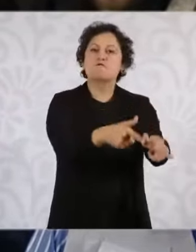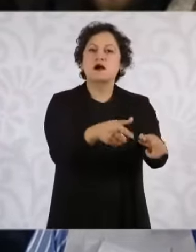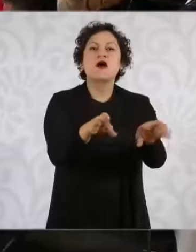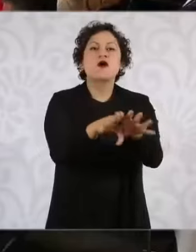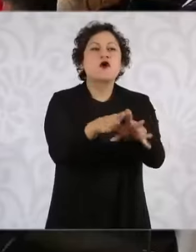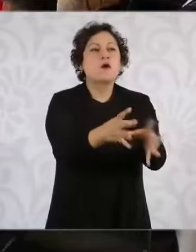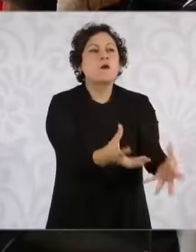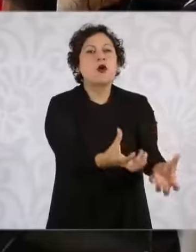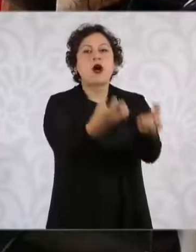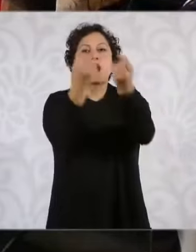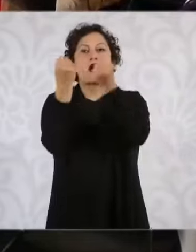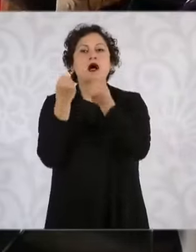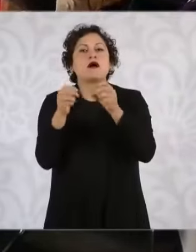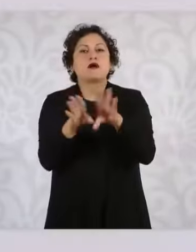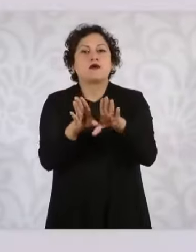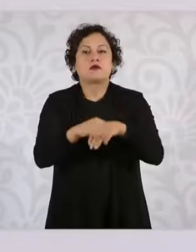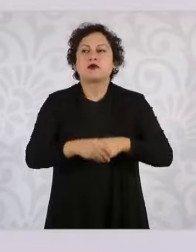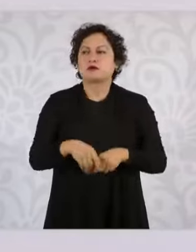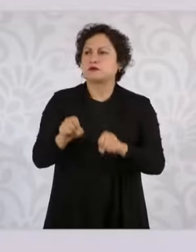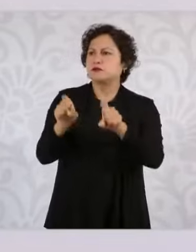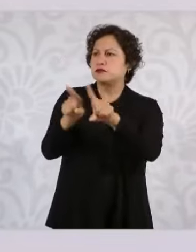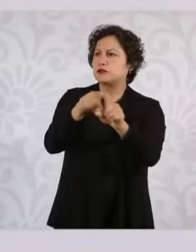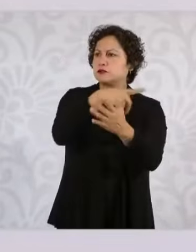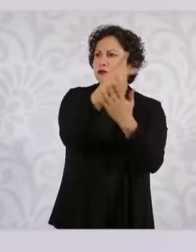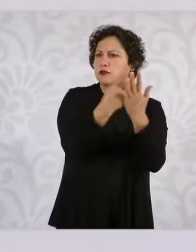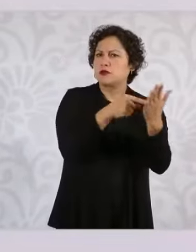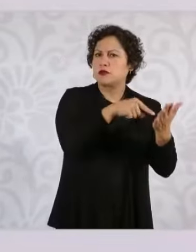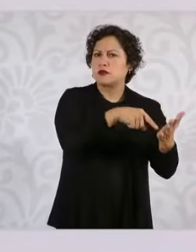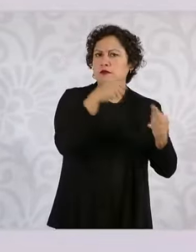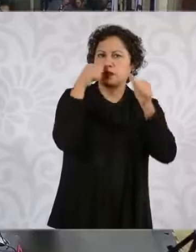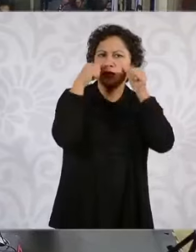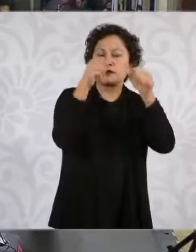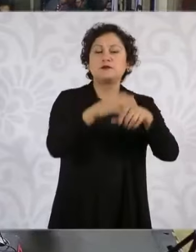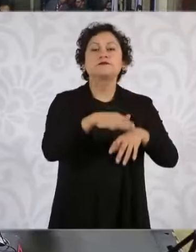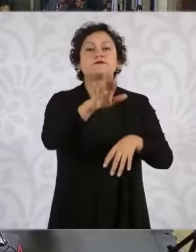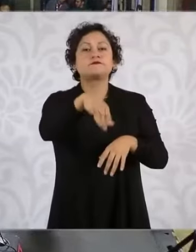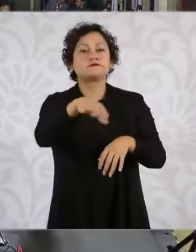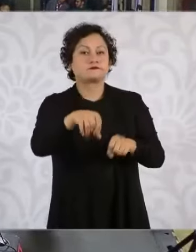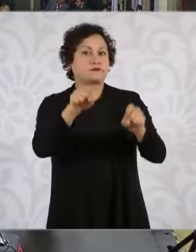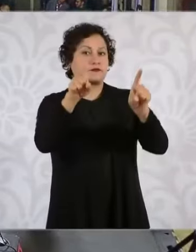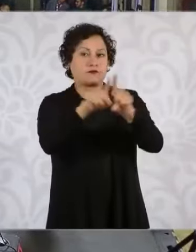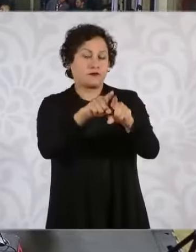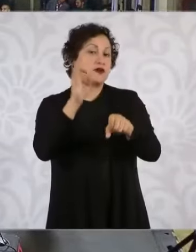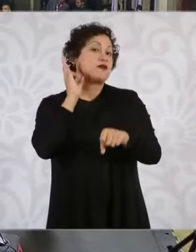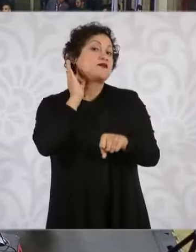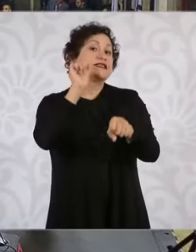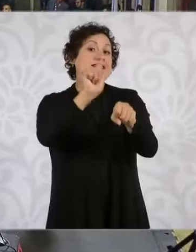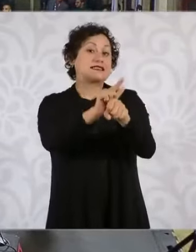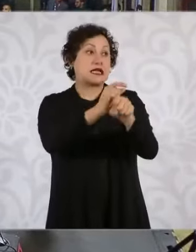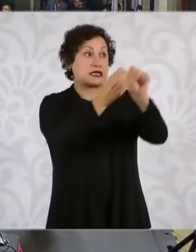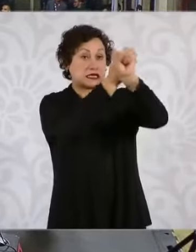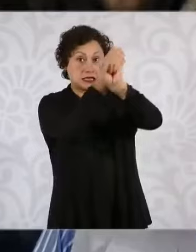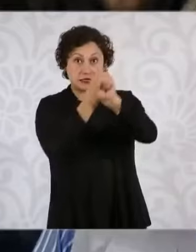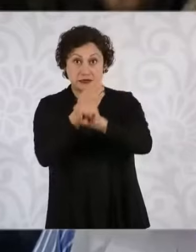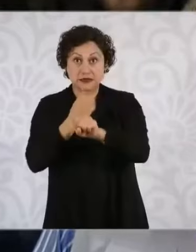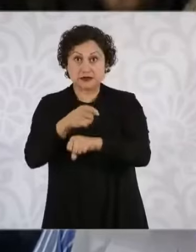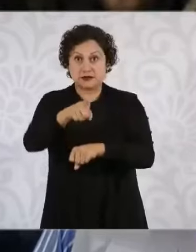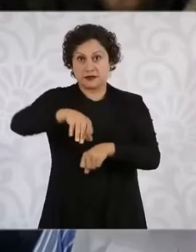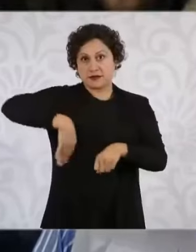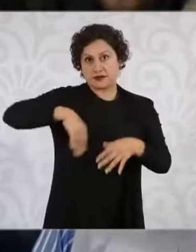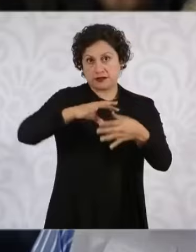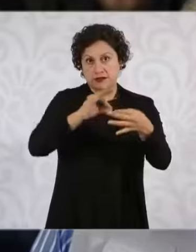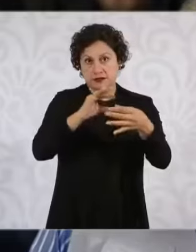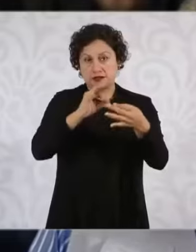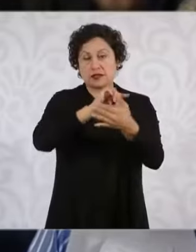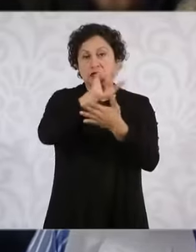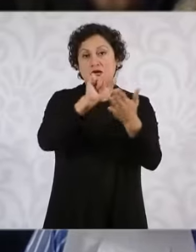Es parte del programa. Y en el caso de las fiscalías, ahora que mencionan lo de la reforma judicial que